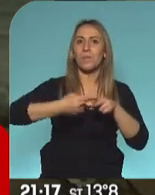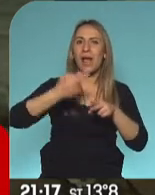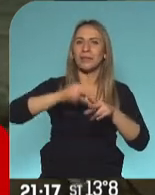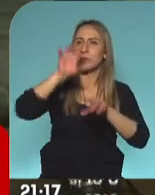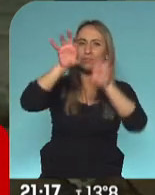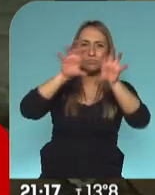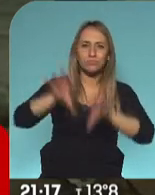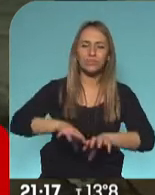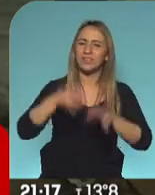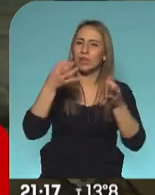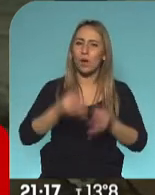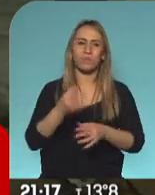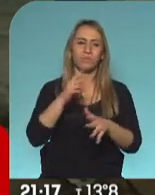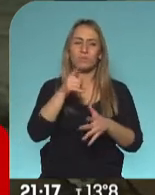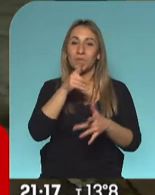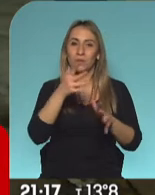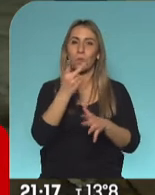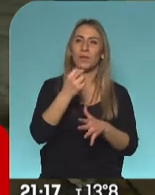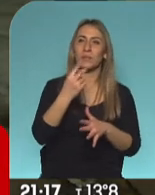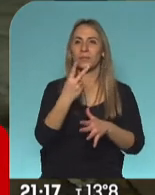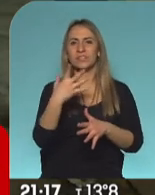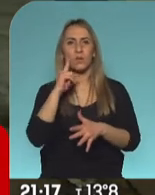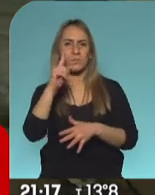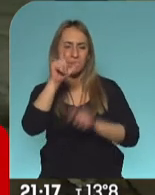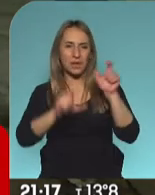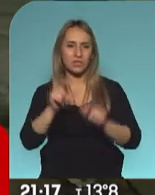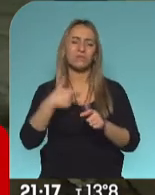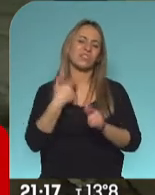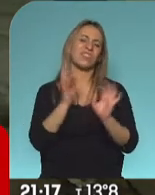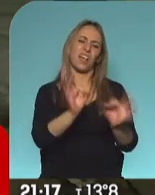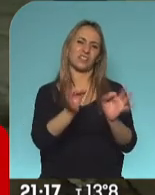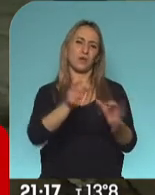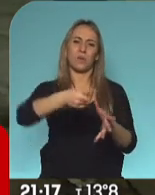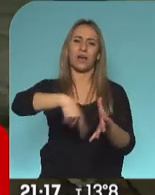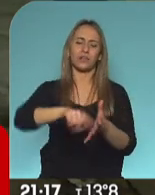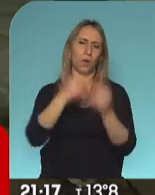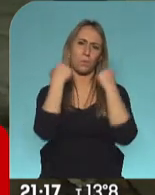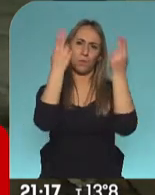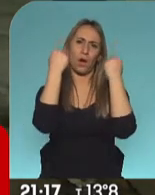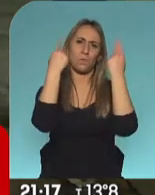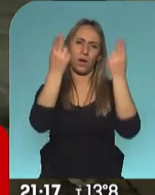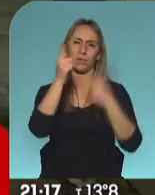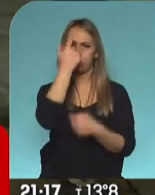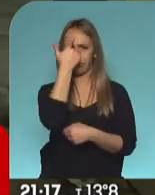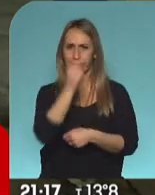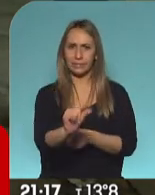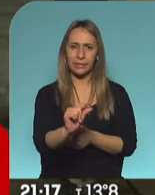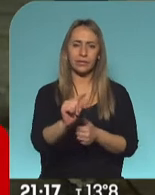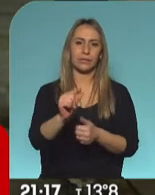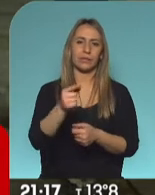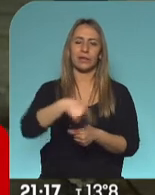país de 20 o 25.000 personas, que ya sabemos que son gente muy reaccionaria, muy ignorante, muy